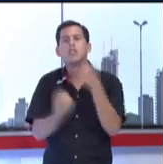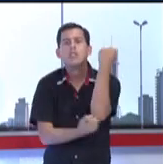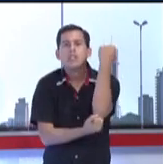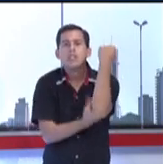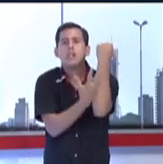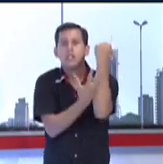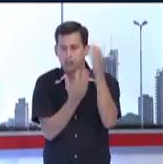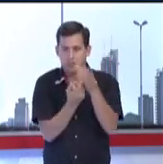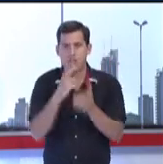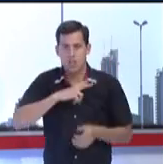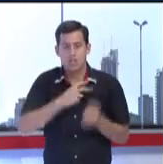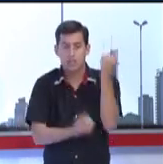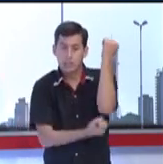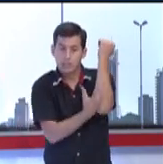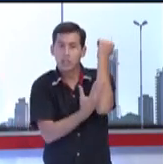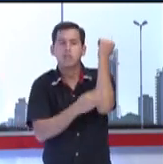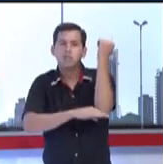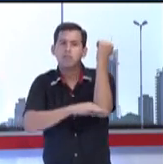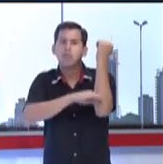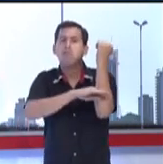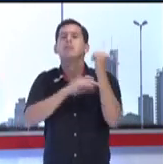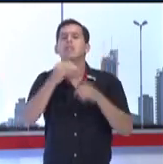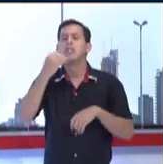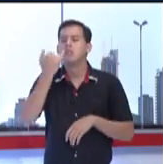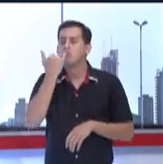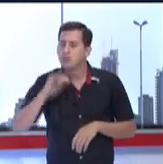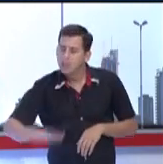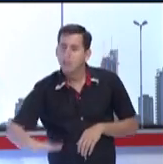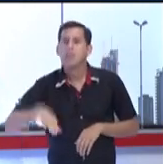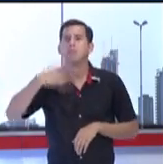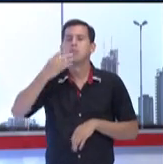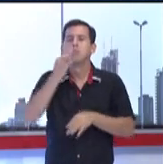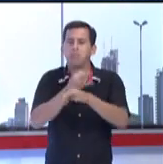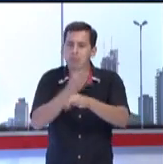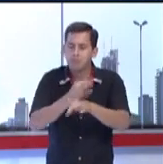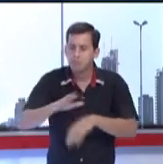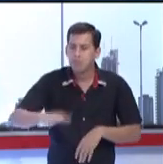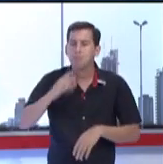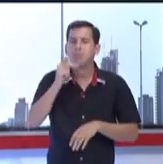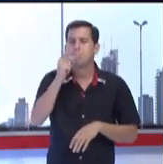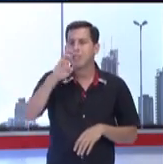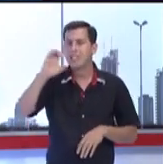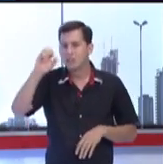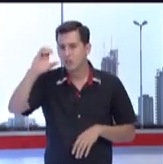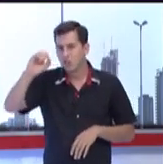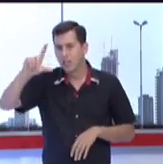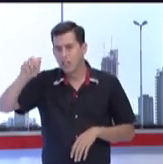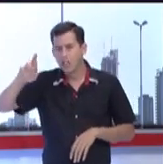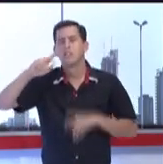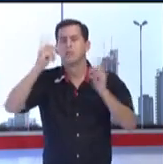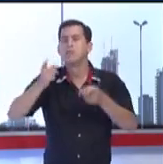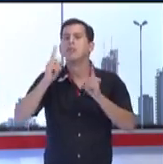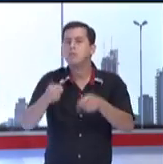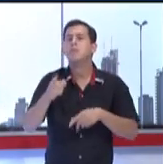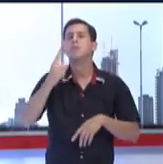desde el prejardín hasta el preescolar. Tenemos la escolar básica con el primer y segundo ciclo, es